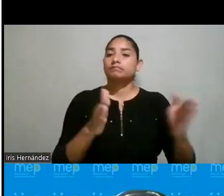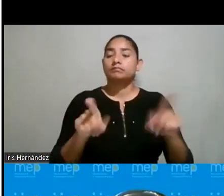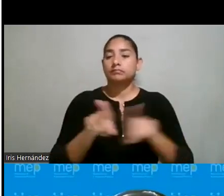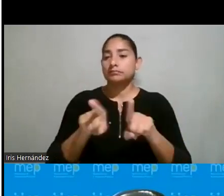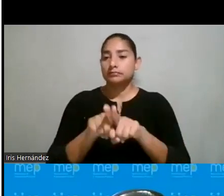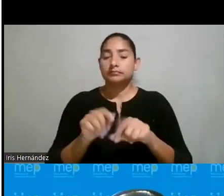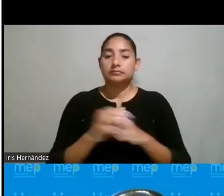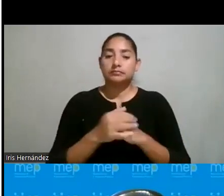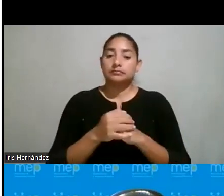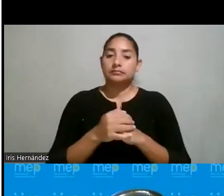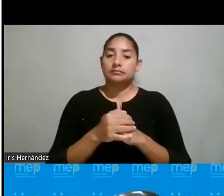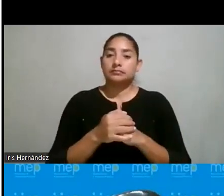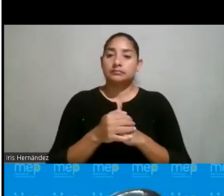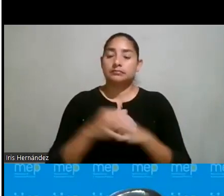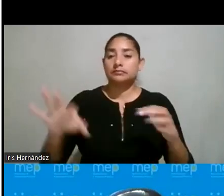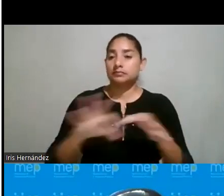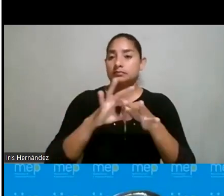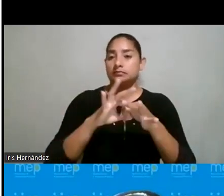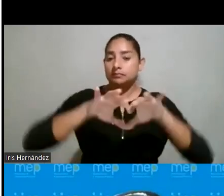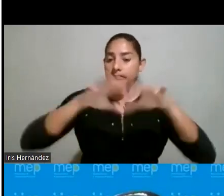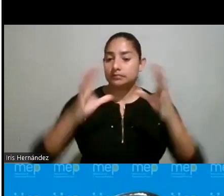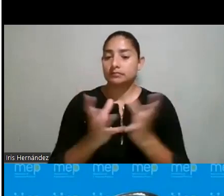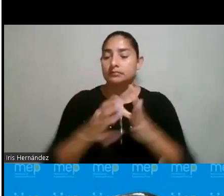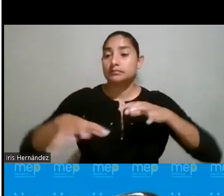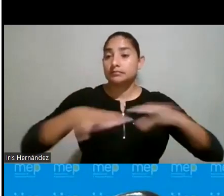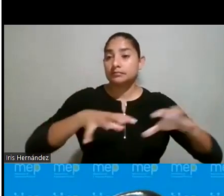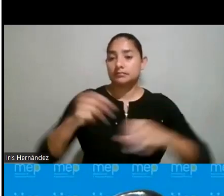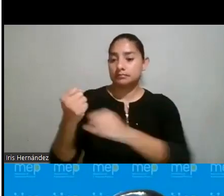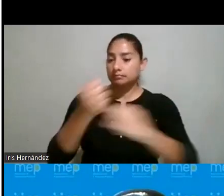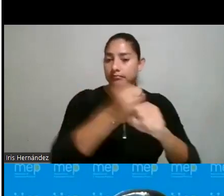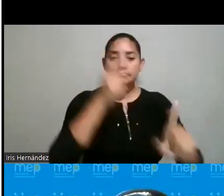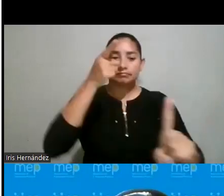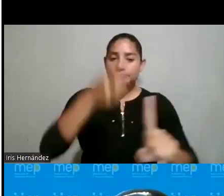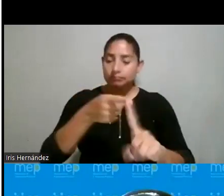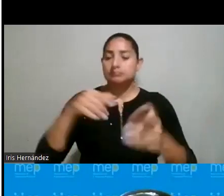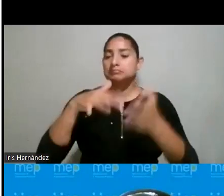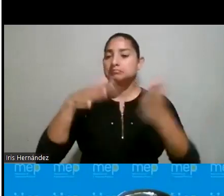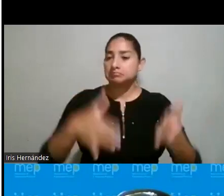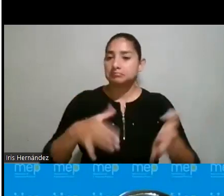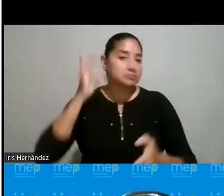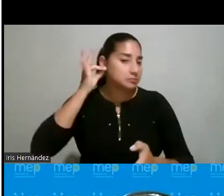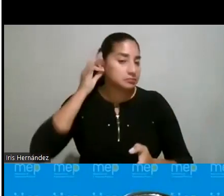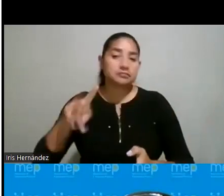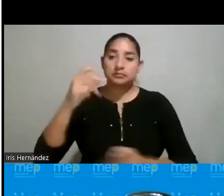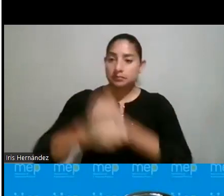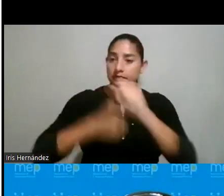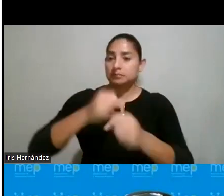y podemos unificar, ¿verdad?, acciones para poder trabajar directamente con estudiantes mujeres en secundaria.